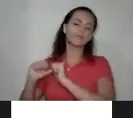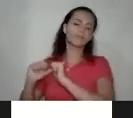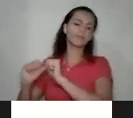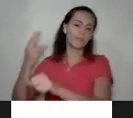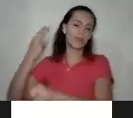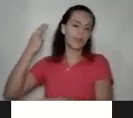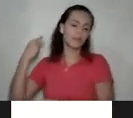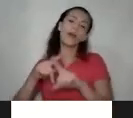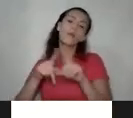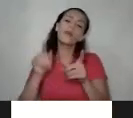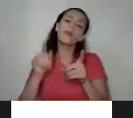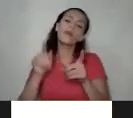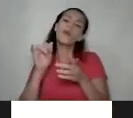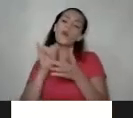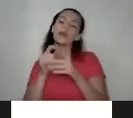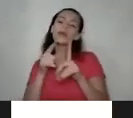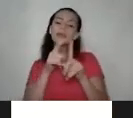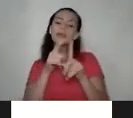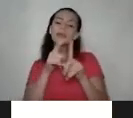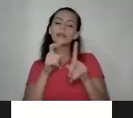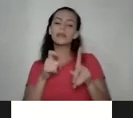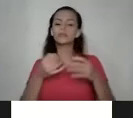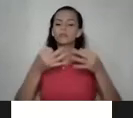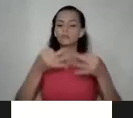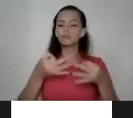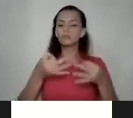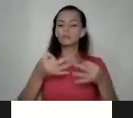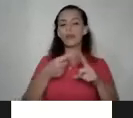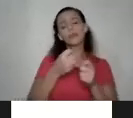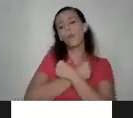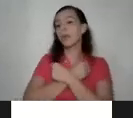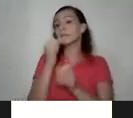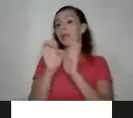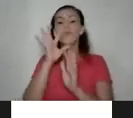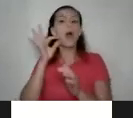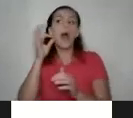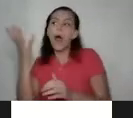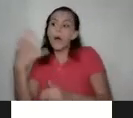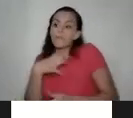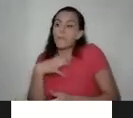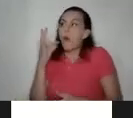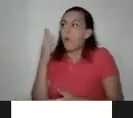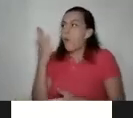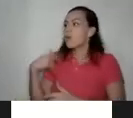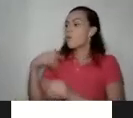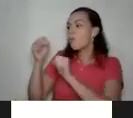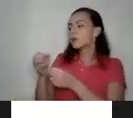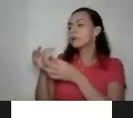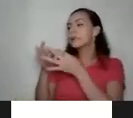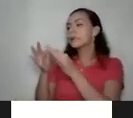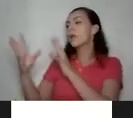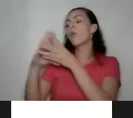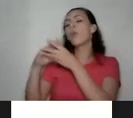entonces creo que es mucho desde una posición desde el amor sobre todo si es por ejemplo una abuela nuestra a quien podemos